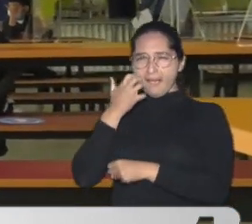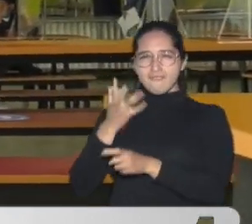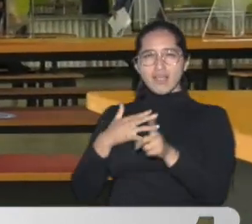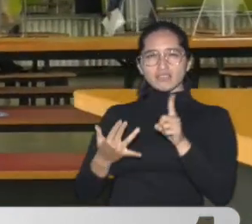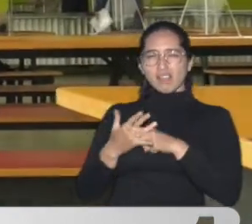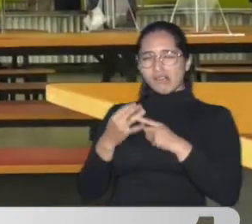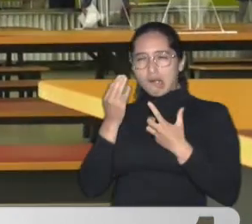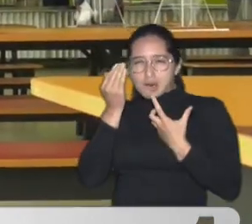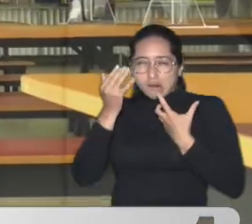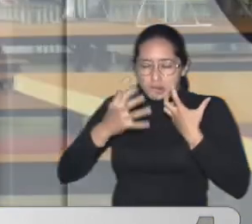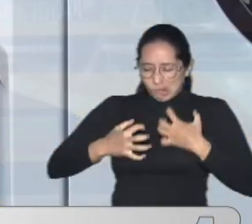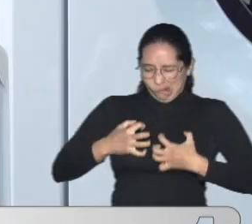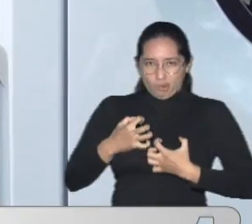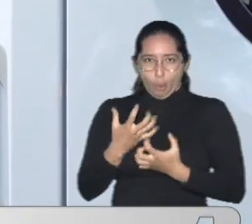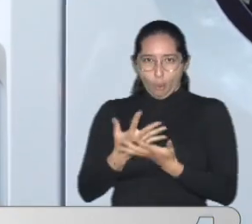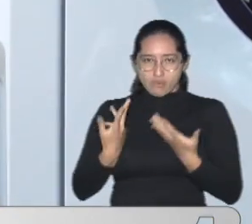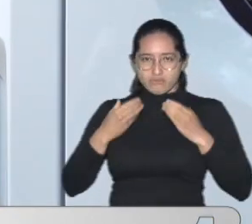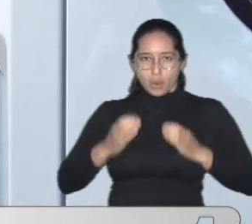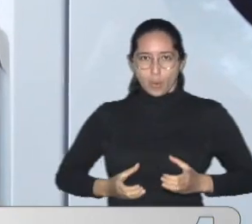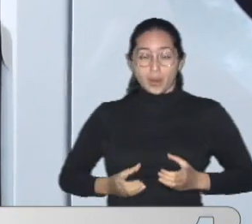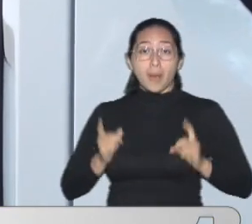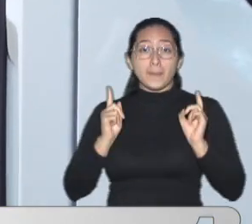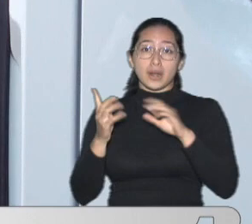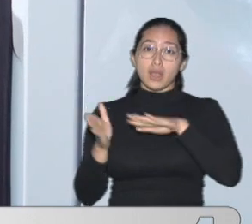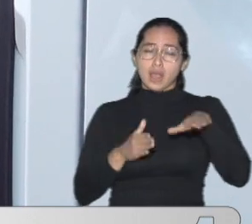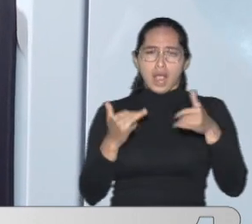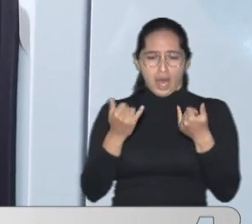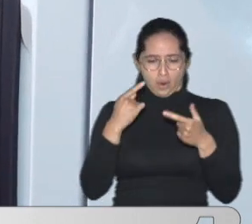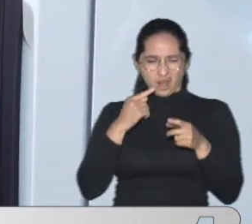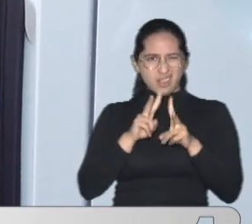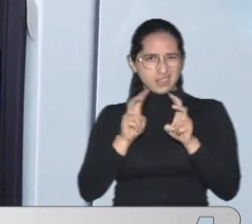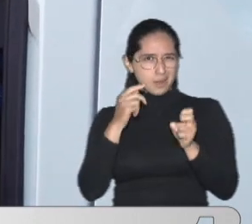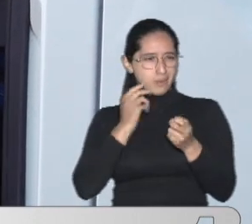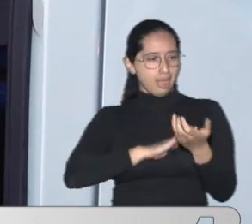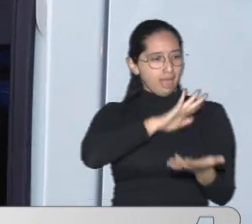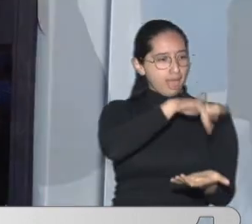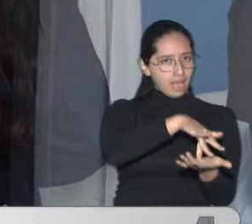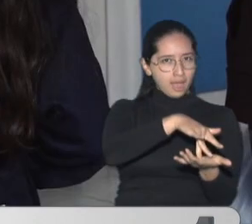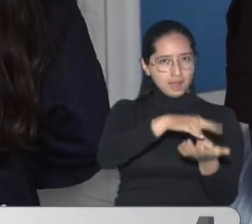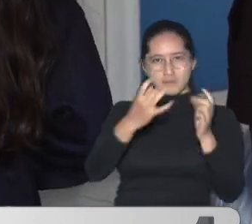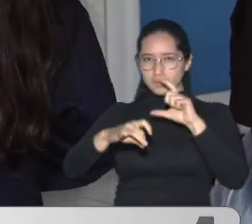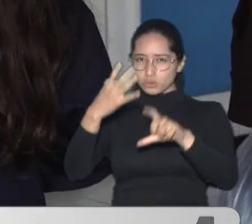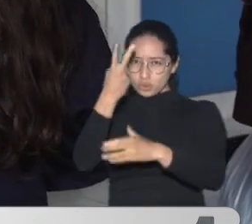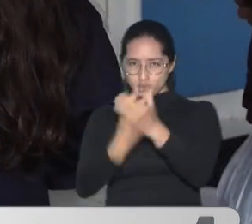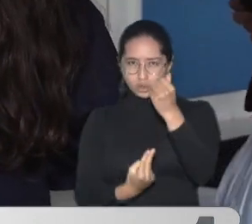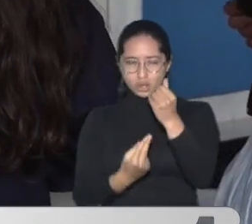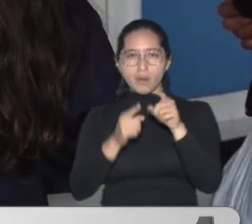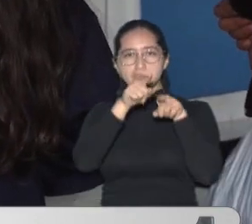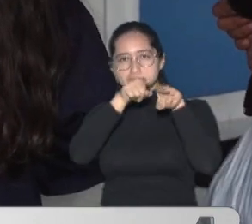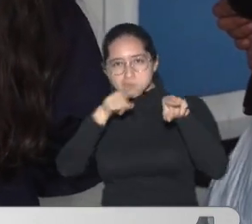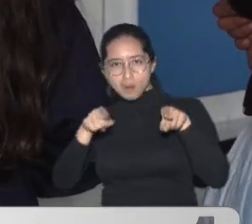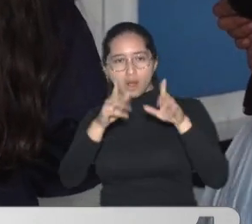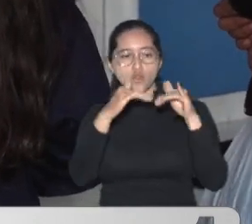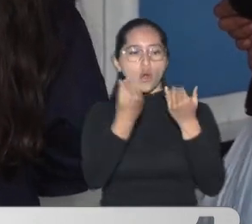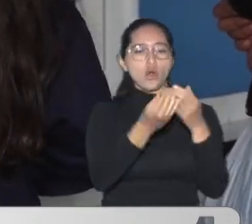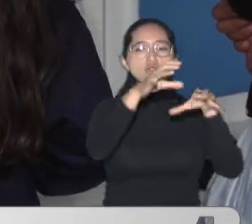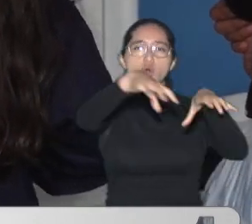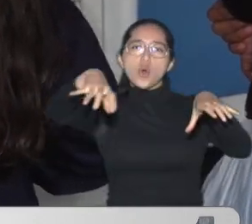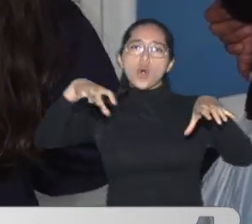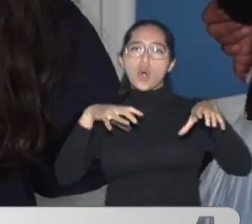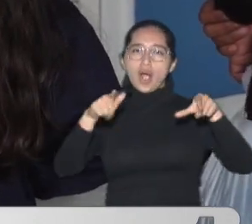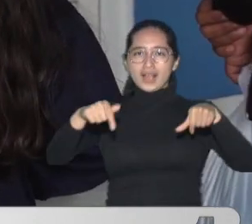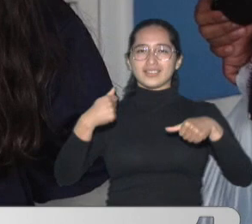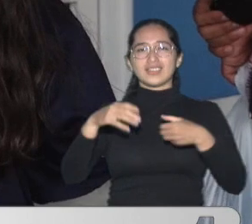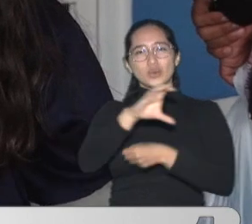Escolar En alternancia Que se lleva a cabo En estos momentos En varios colegios De la ciudad Y del departamento